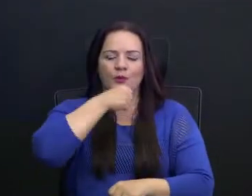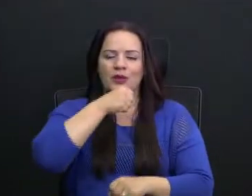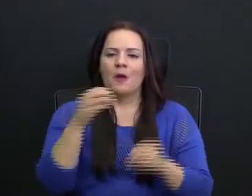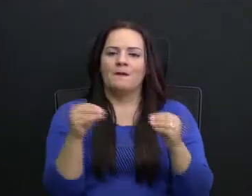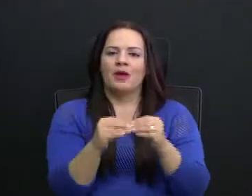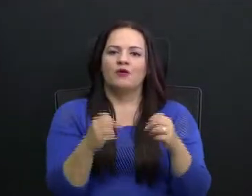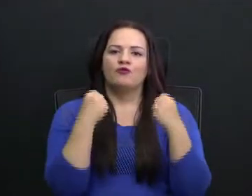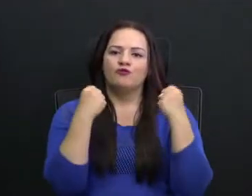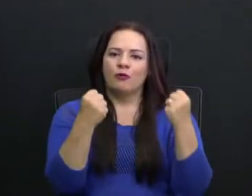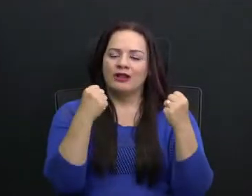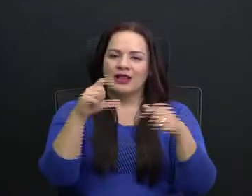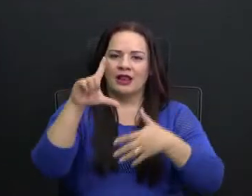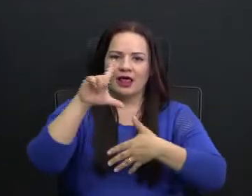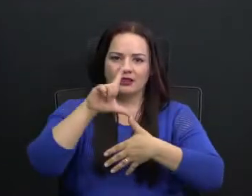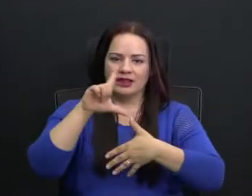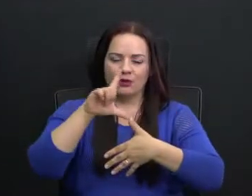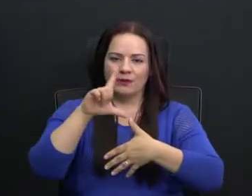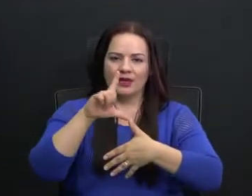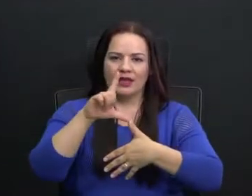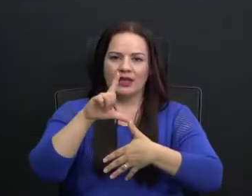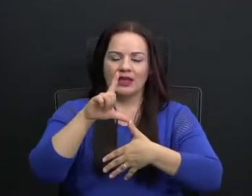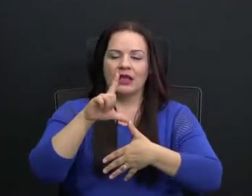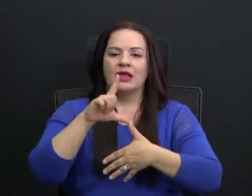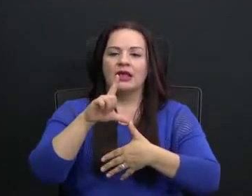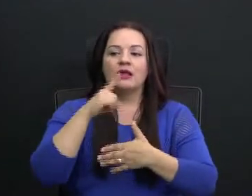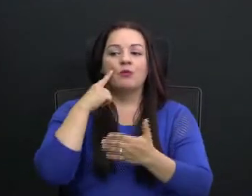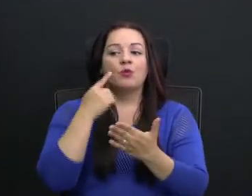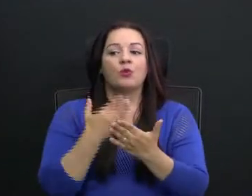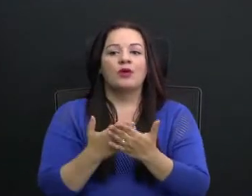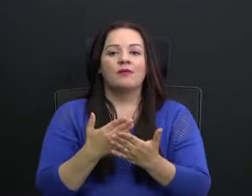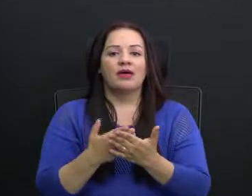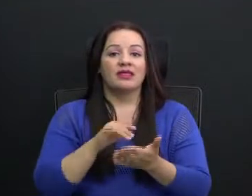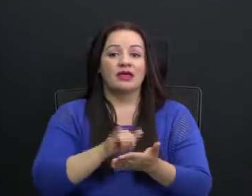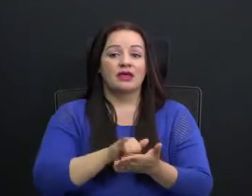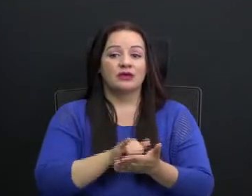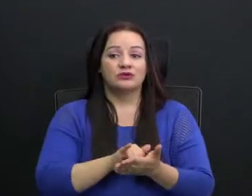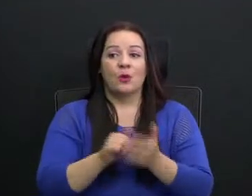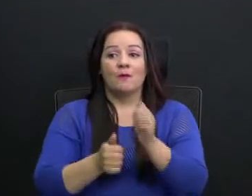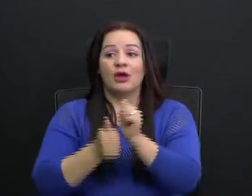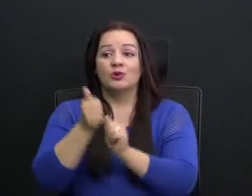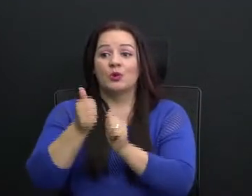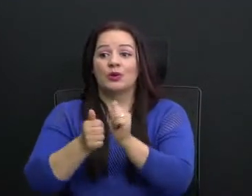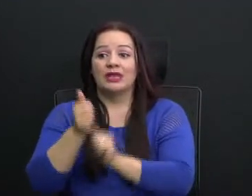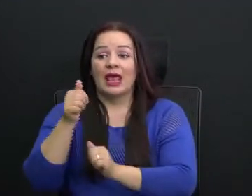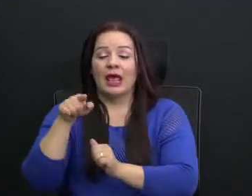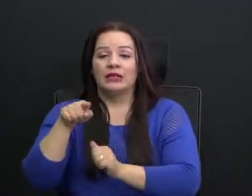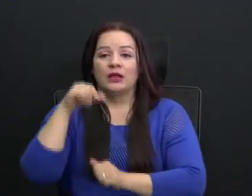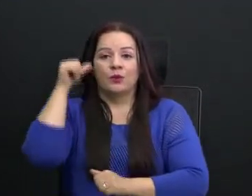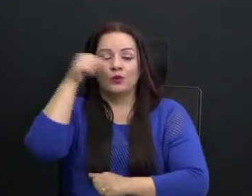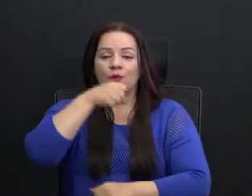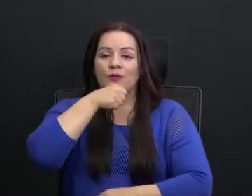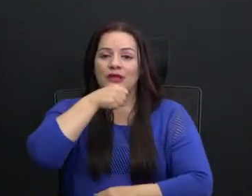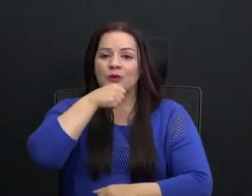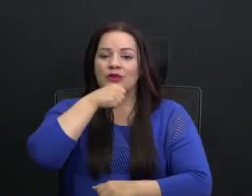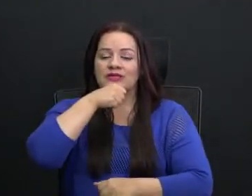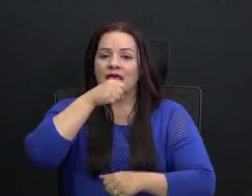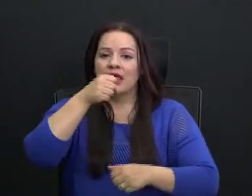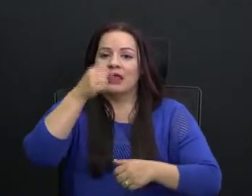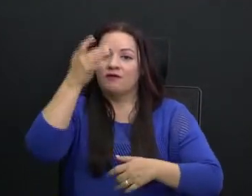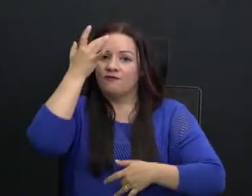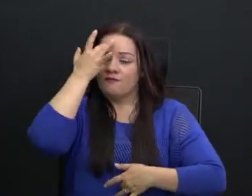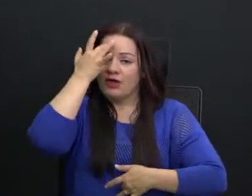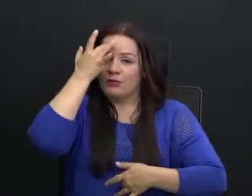COVID, si usted lo ve en comparación con la cantidad de enfermos, gracias a Dios ha sido de las menores. Se ha implementado una